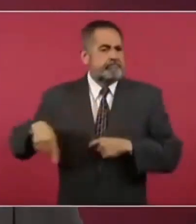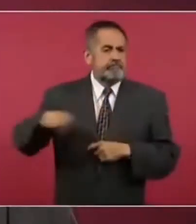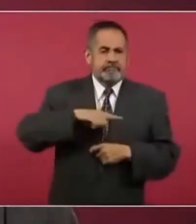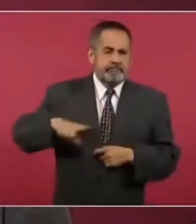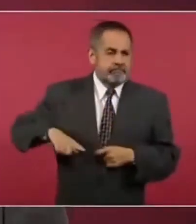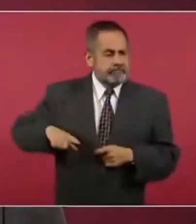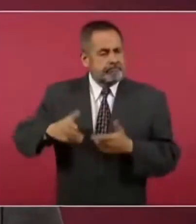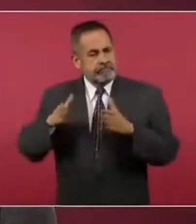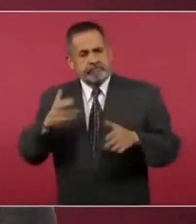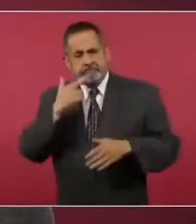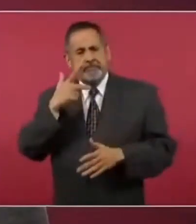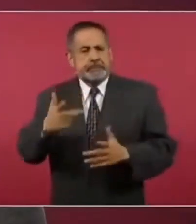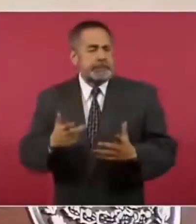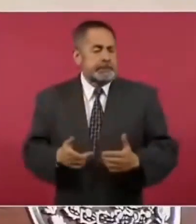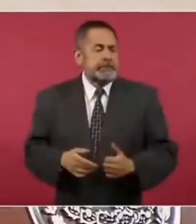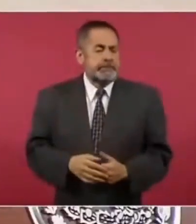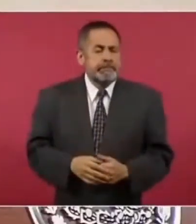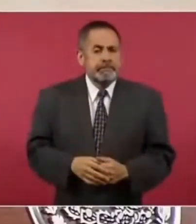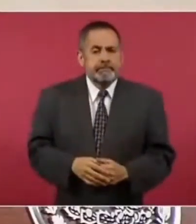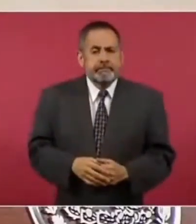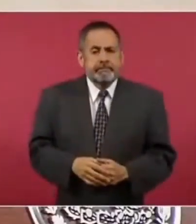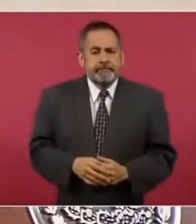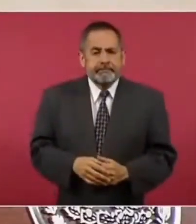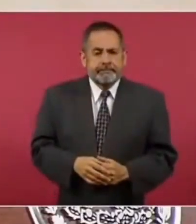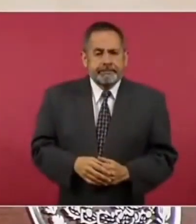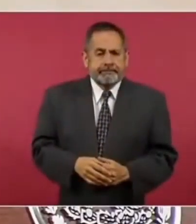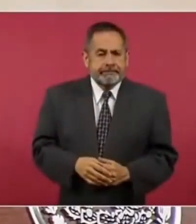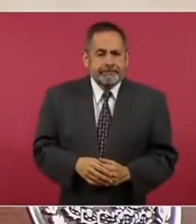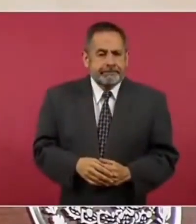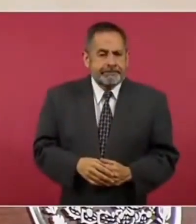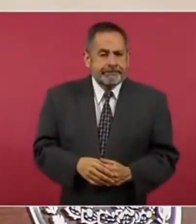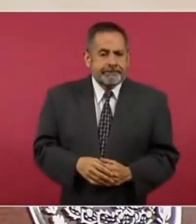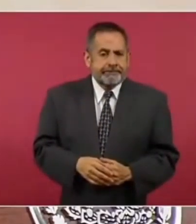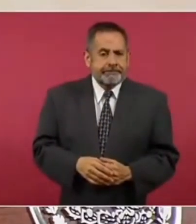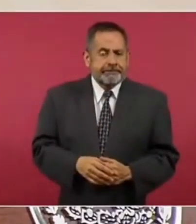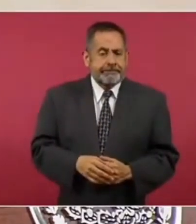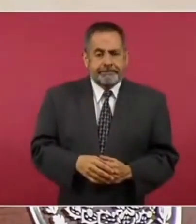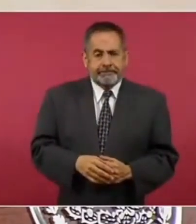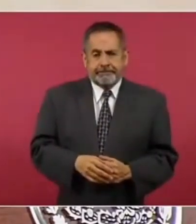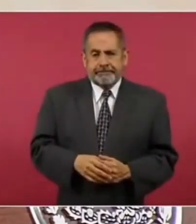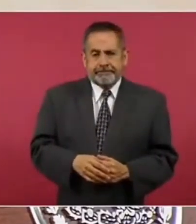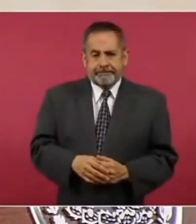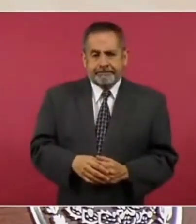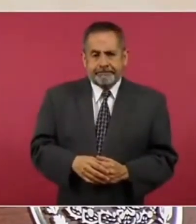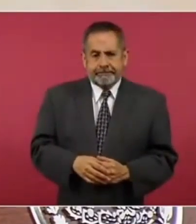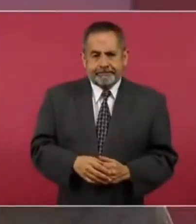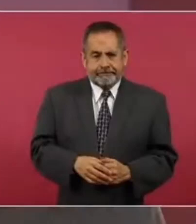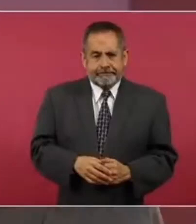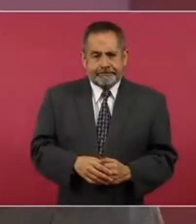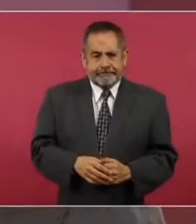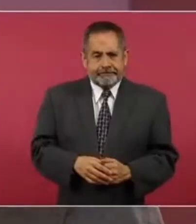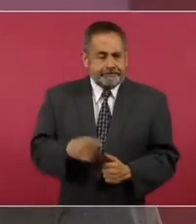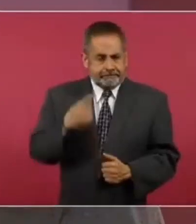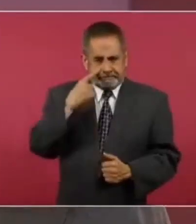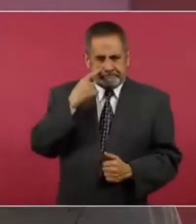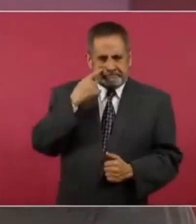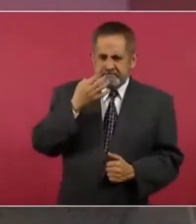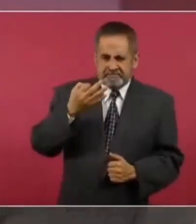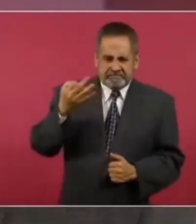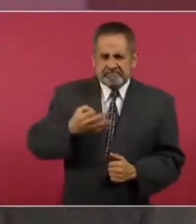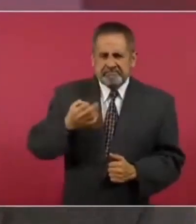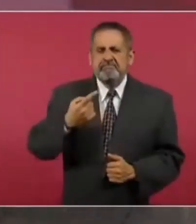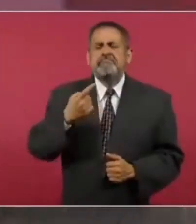Es un hecho, se puede probar,